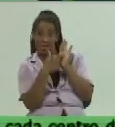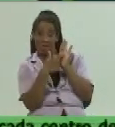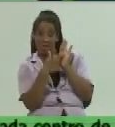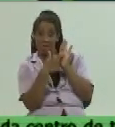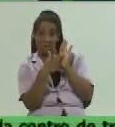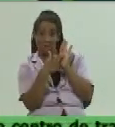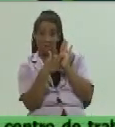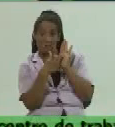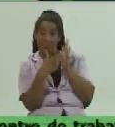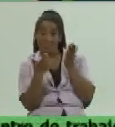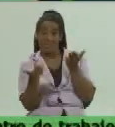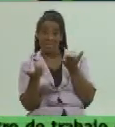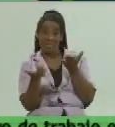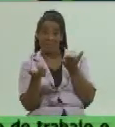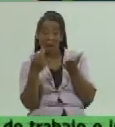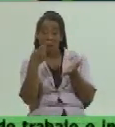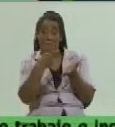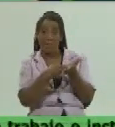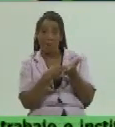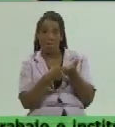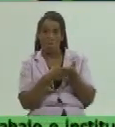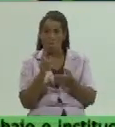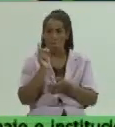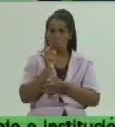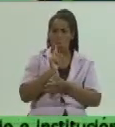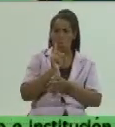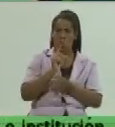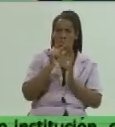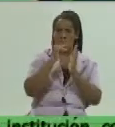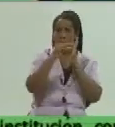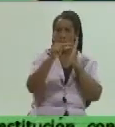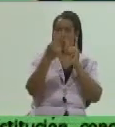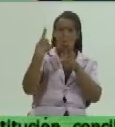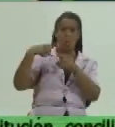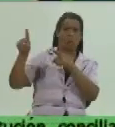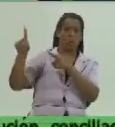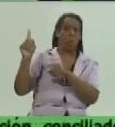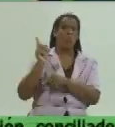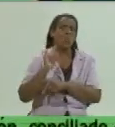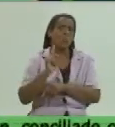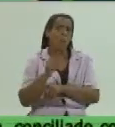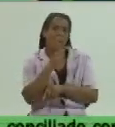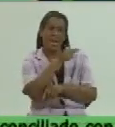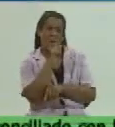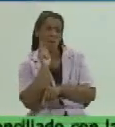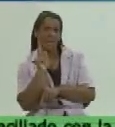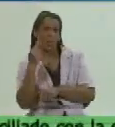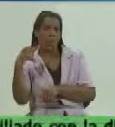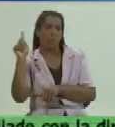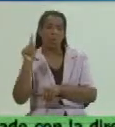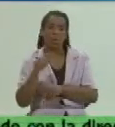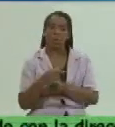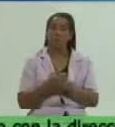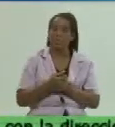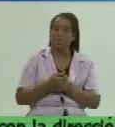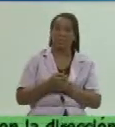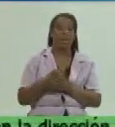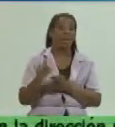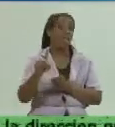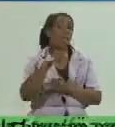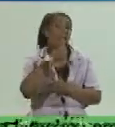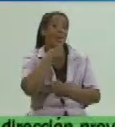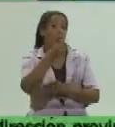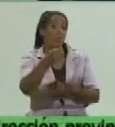un poblador a comprar entonces ya ese no es el precio ya ahí te dicen que es otro precio y no denuncia y no denuncia y no